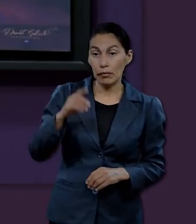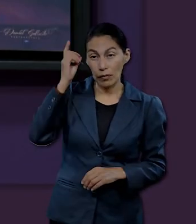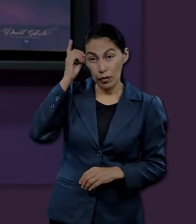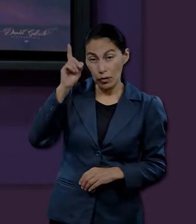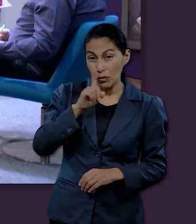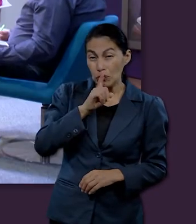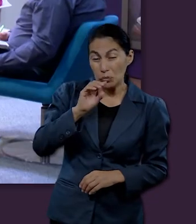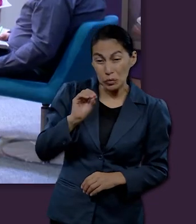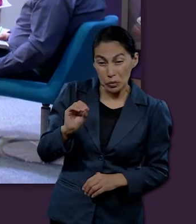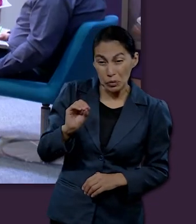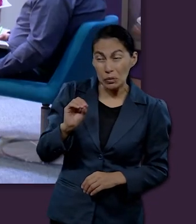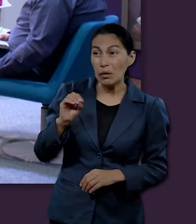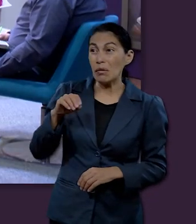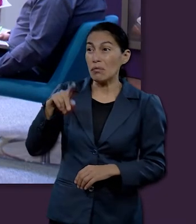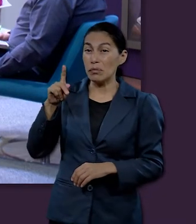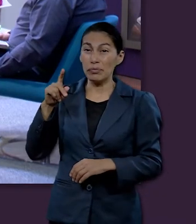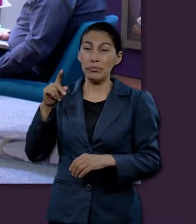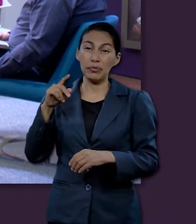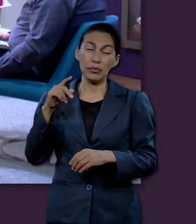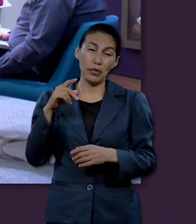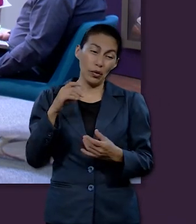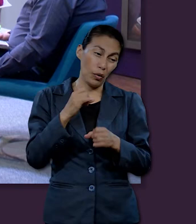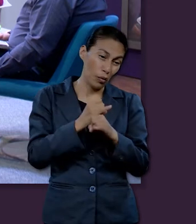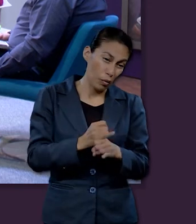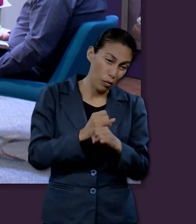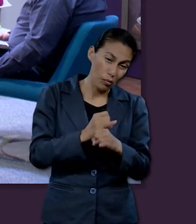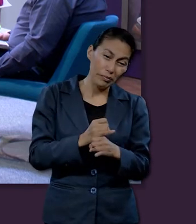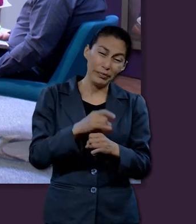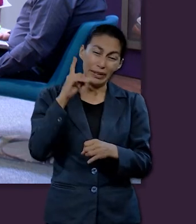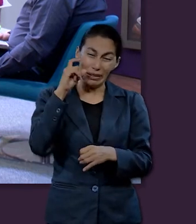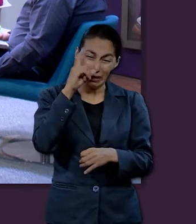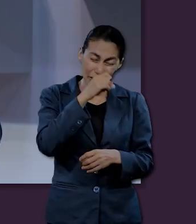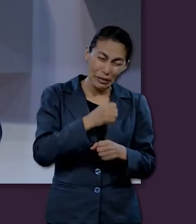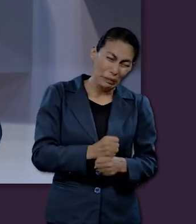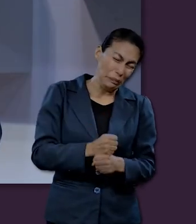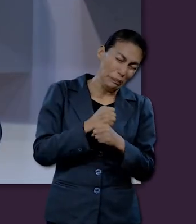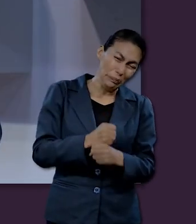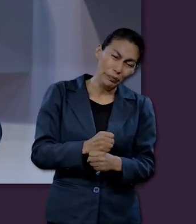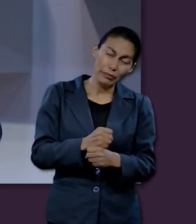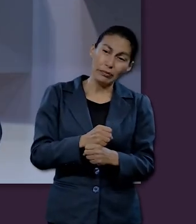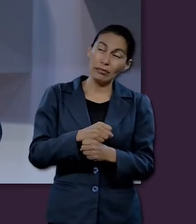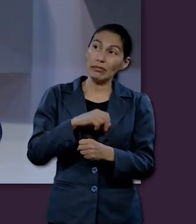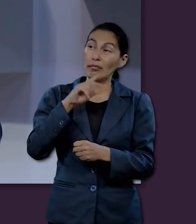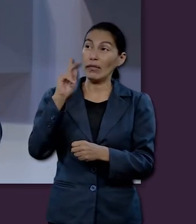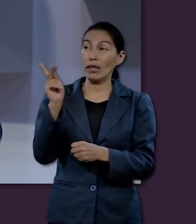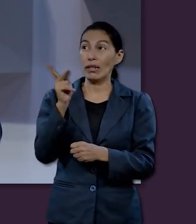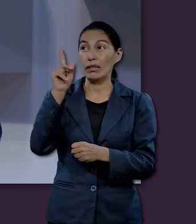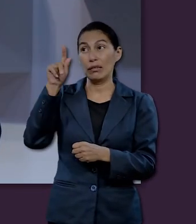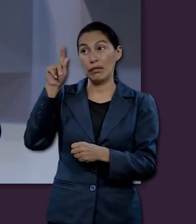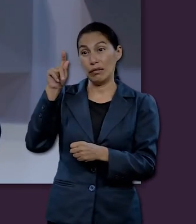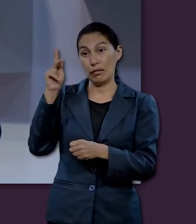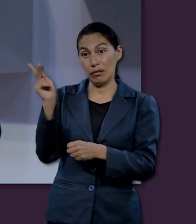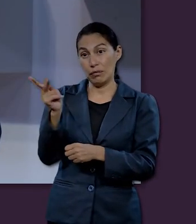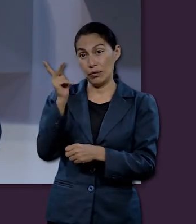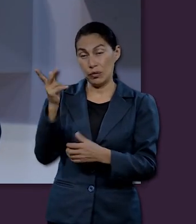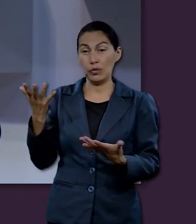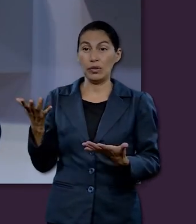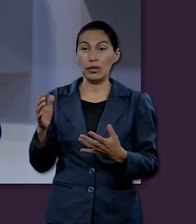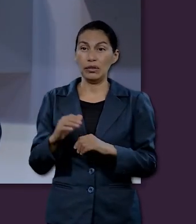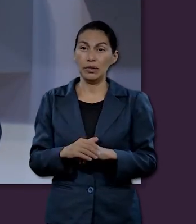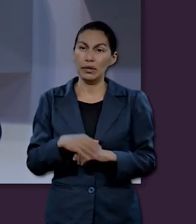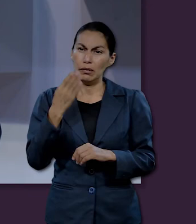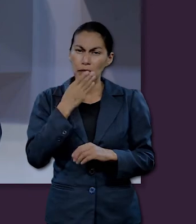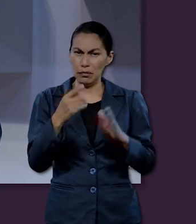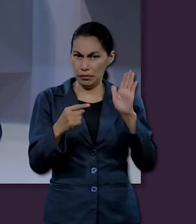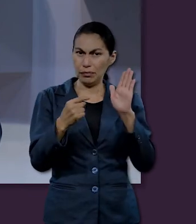Posteriormente, una tras otra, Dios plantea Job unas 70 preguntas asombrosas,